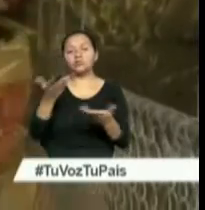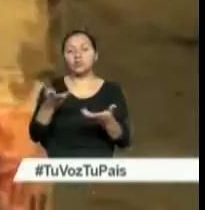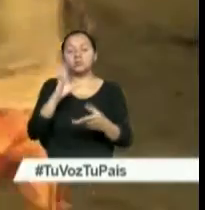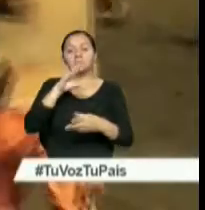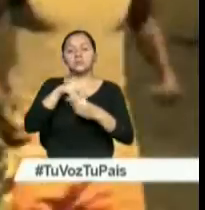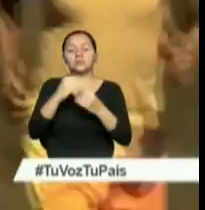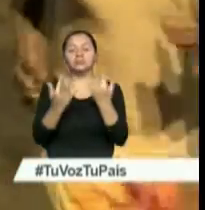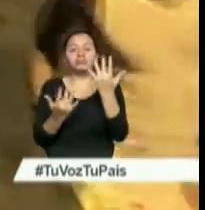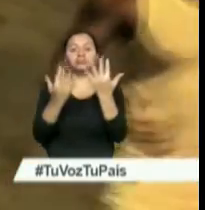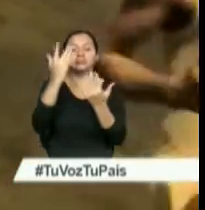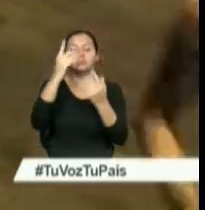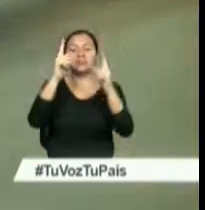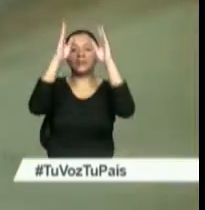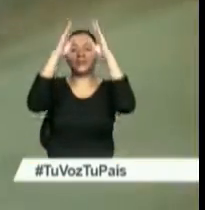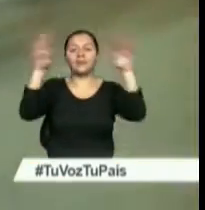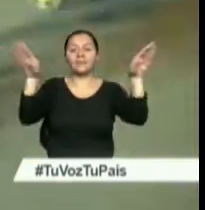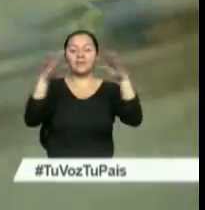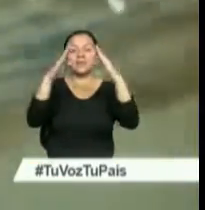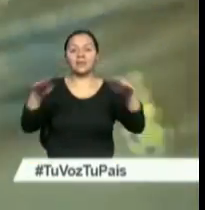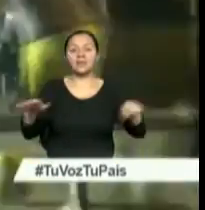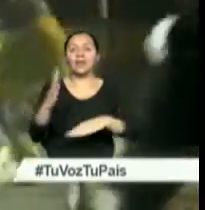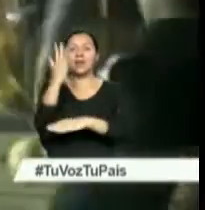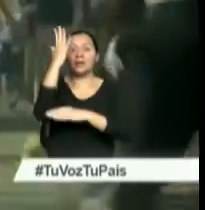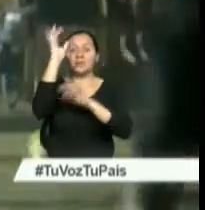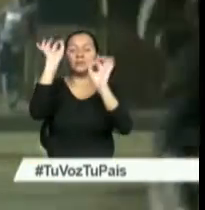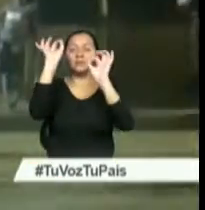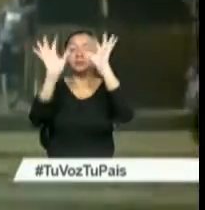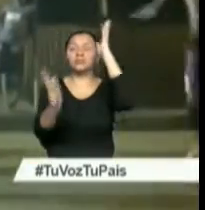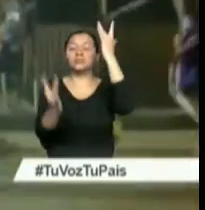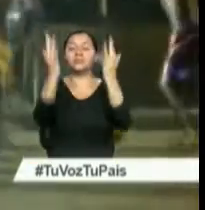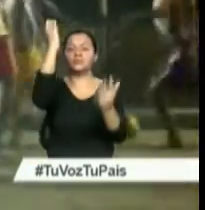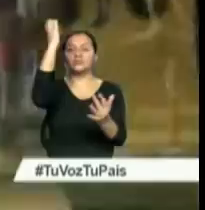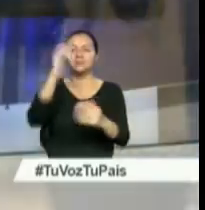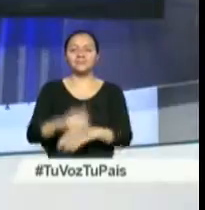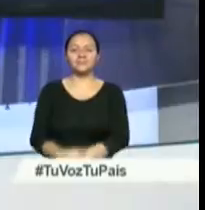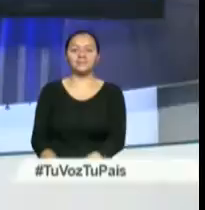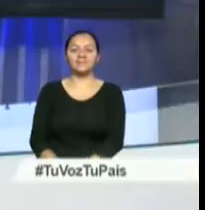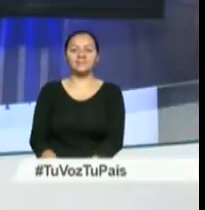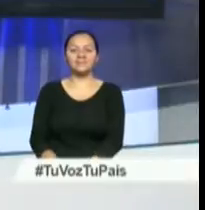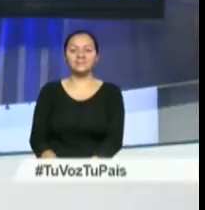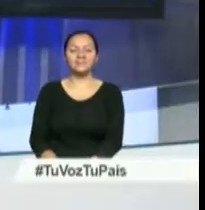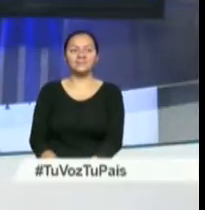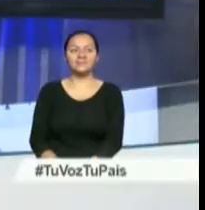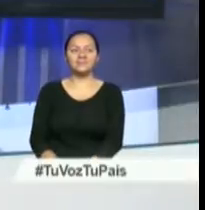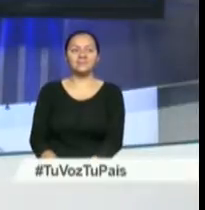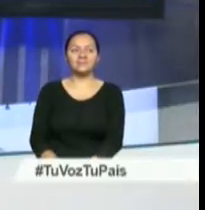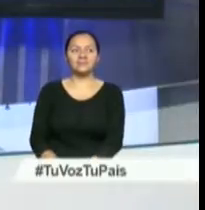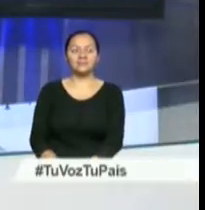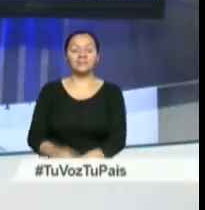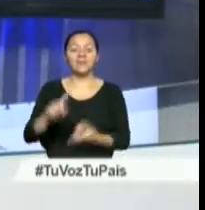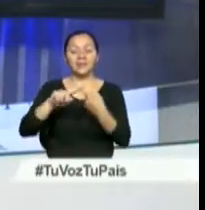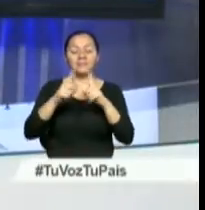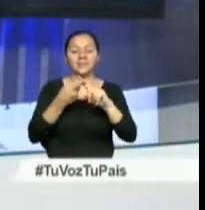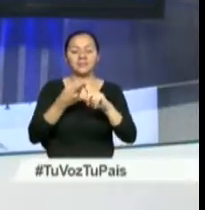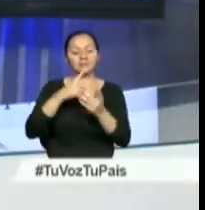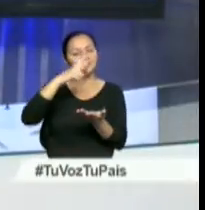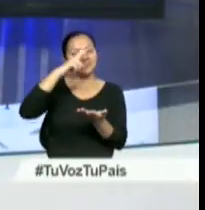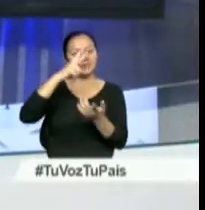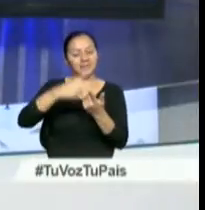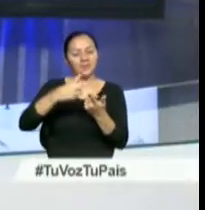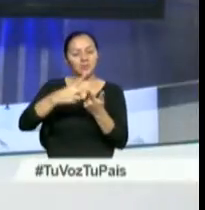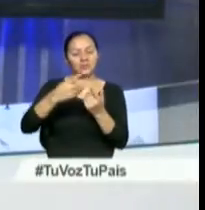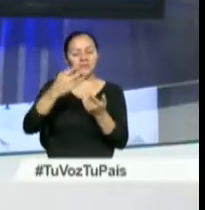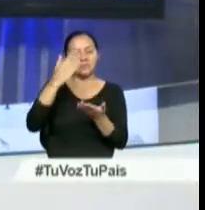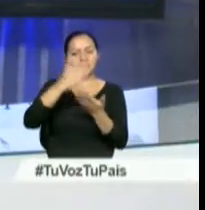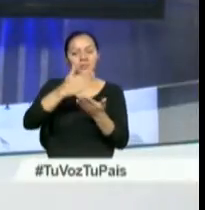encendido del árbol de Navidad. Carolina Díaz, Noticiero Ciudadano. Amigos, nos vamos a una segunda pausa en